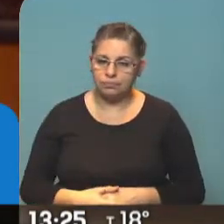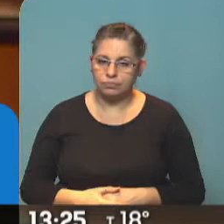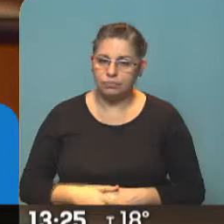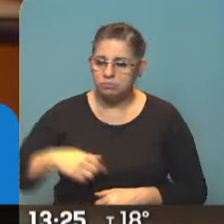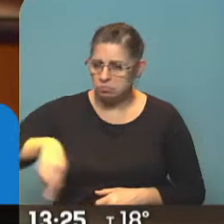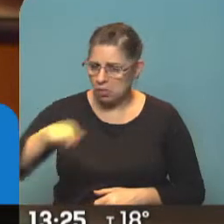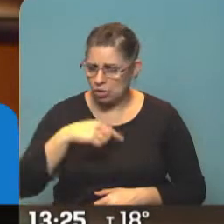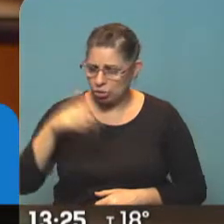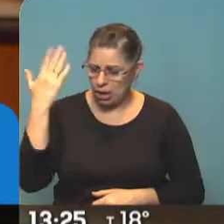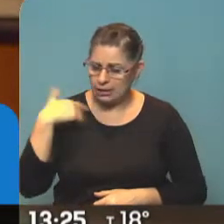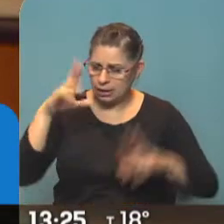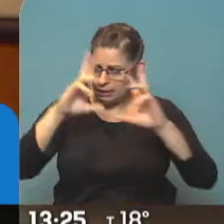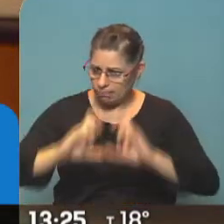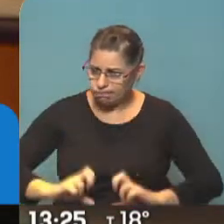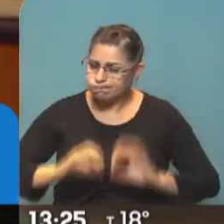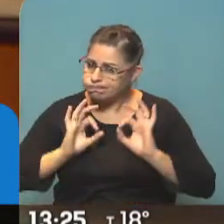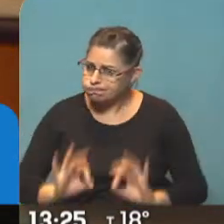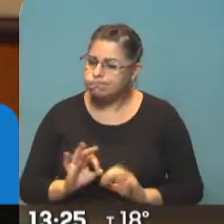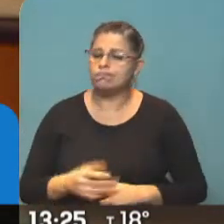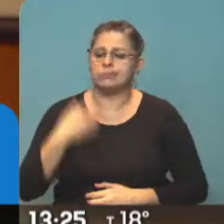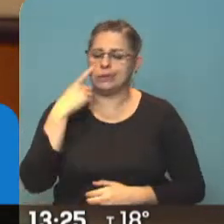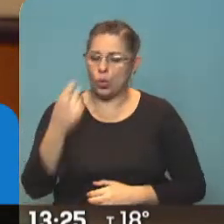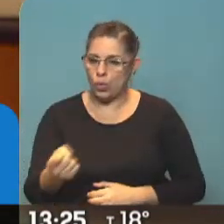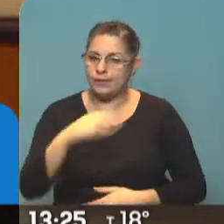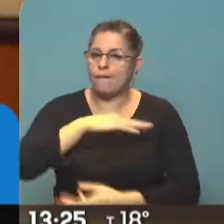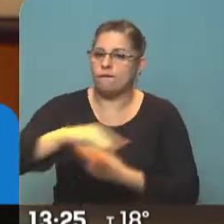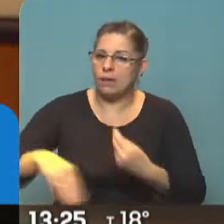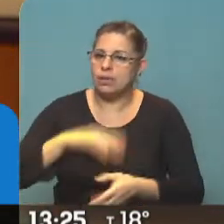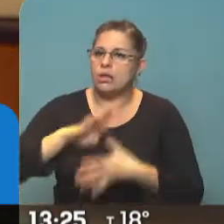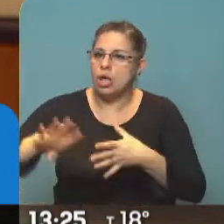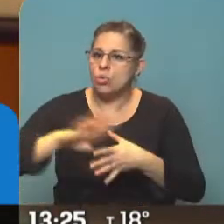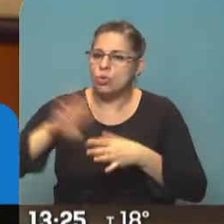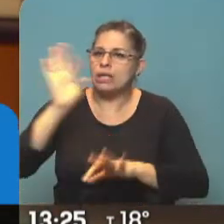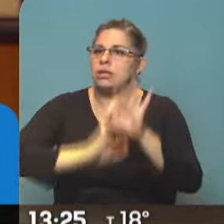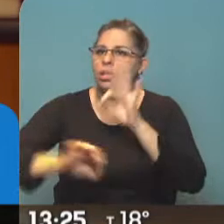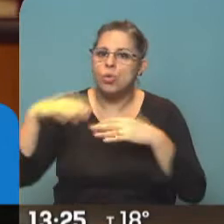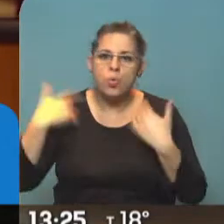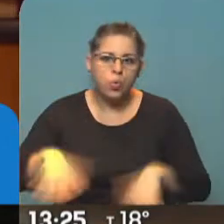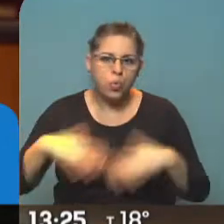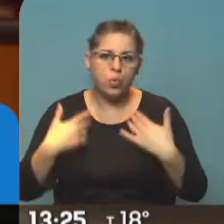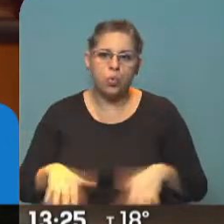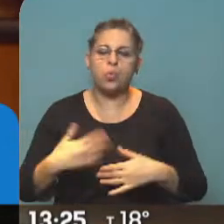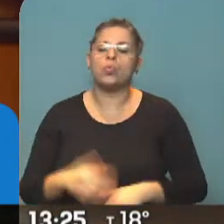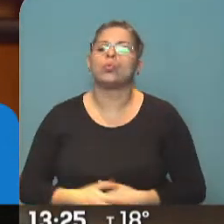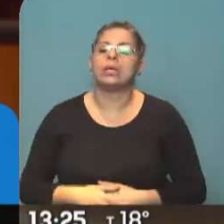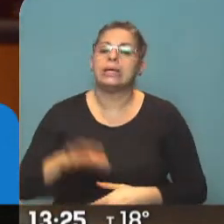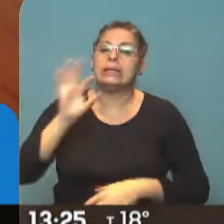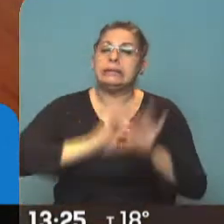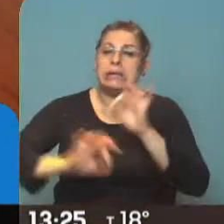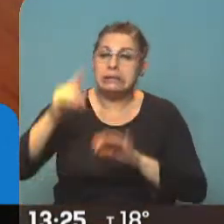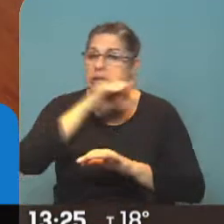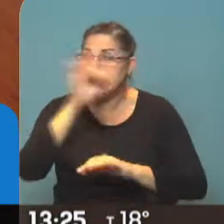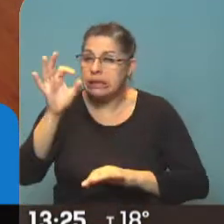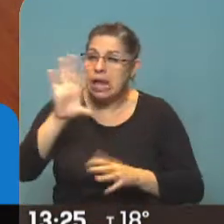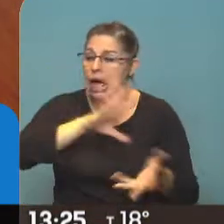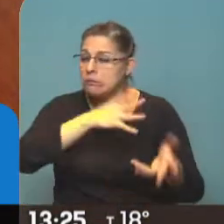Nosotros habíamos hecho una investigación donde veíamos que estas familias se endeudaban con tasas muy altas. Se endeudaban con tasas del 100,